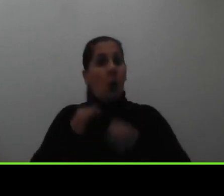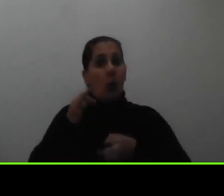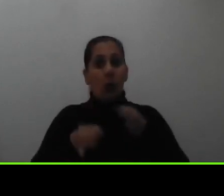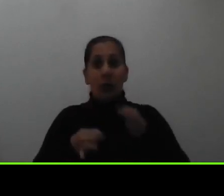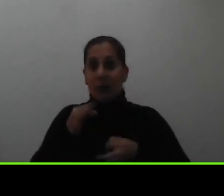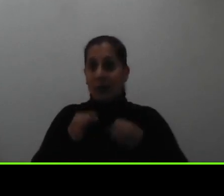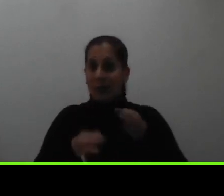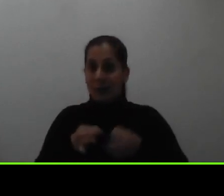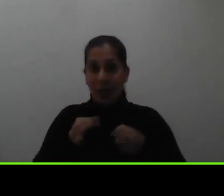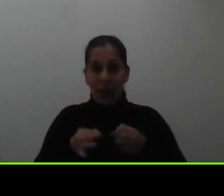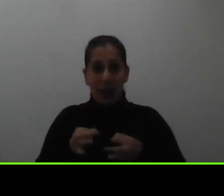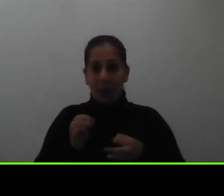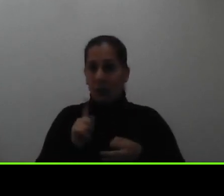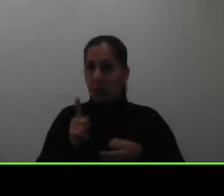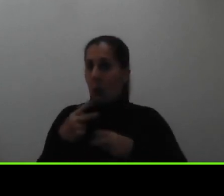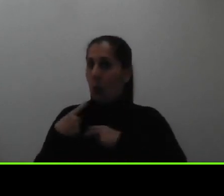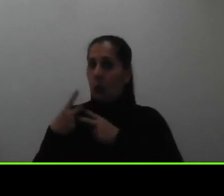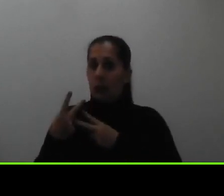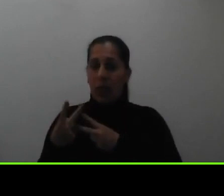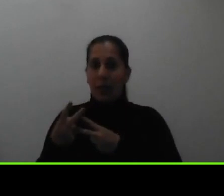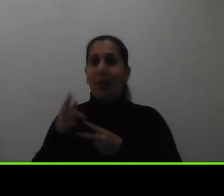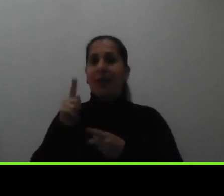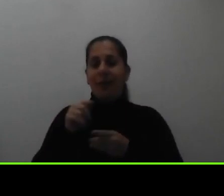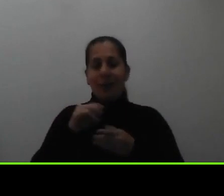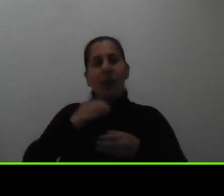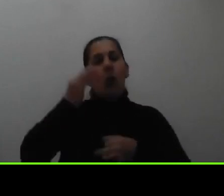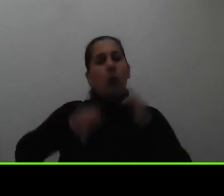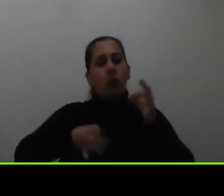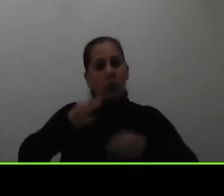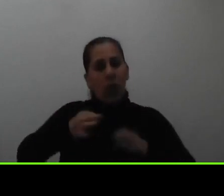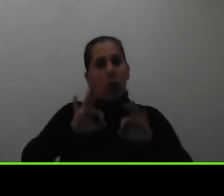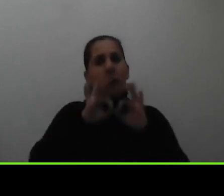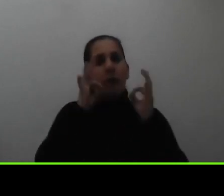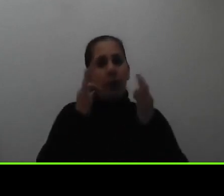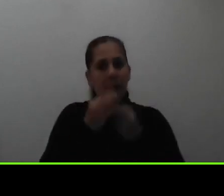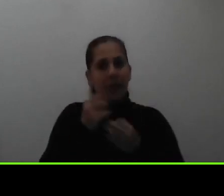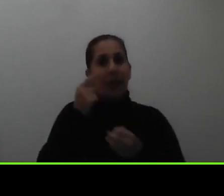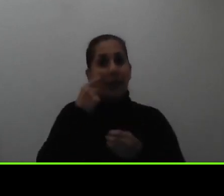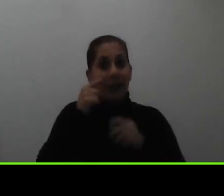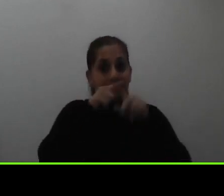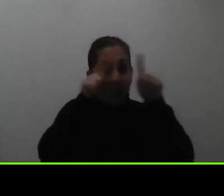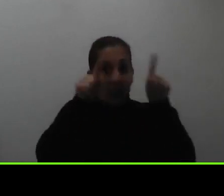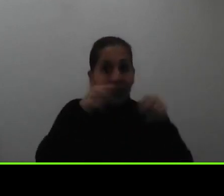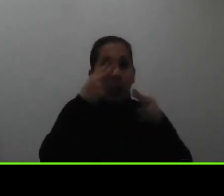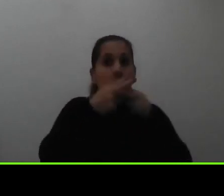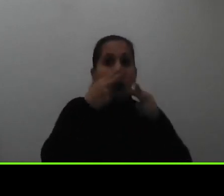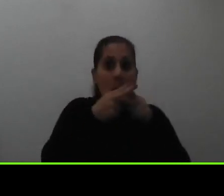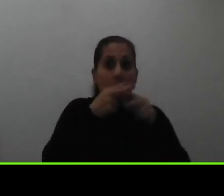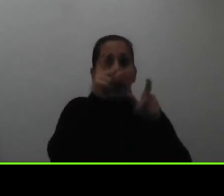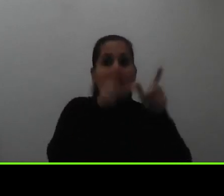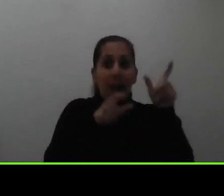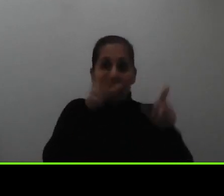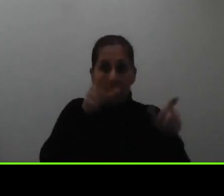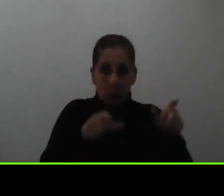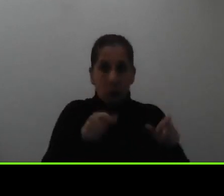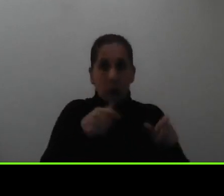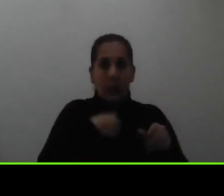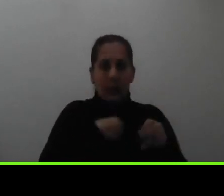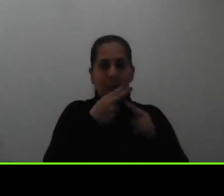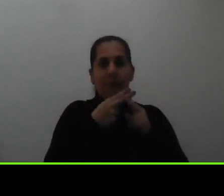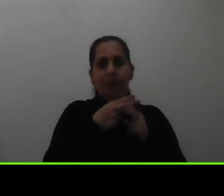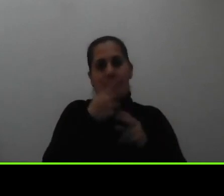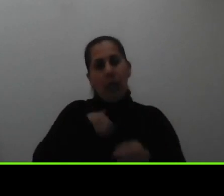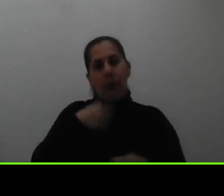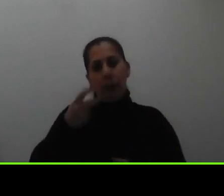tienen que entregar la voluntaria tiene que ser la del juzgado familia y verifiquen que diga el nombre de la persona que es titular de la